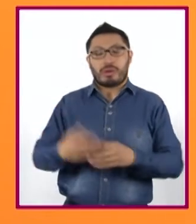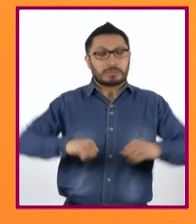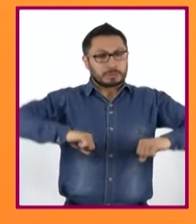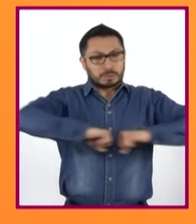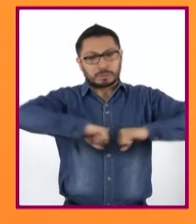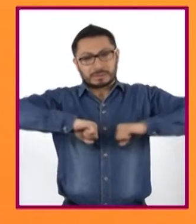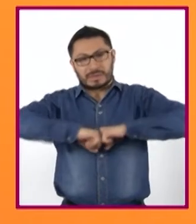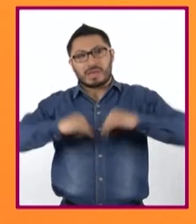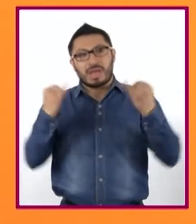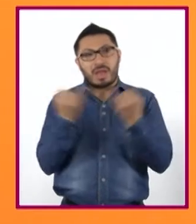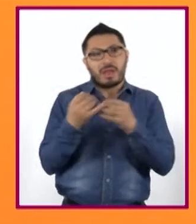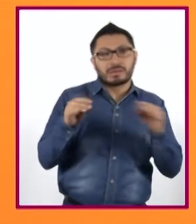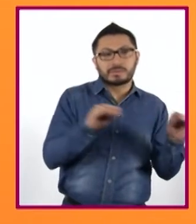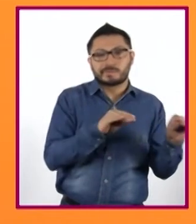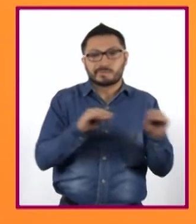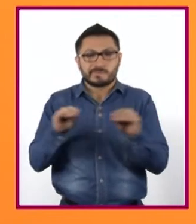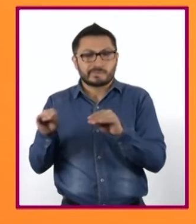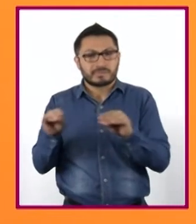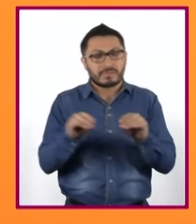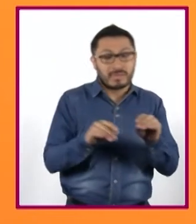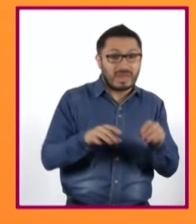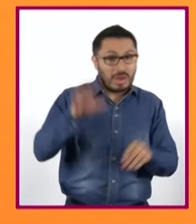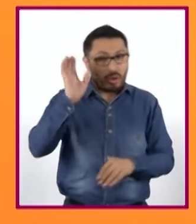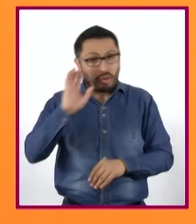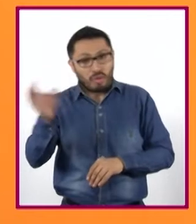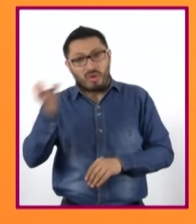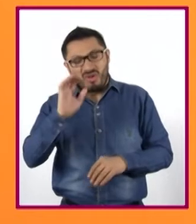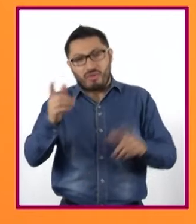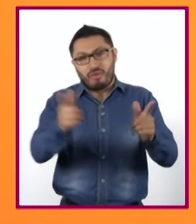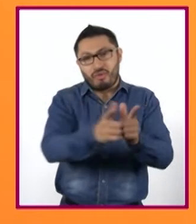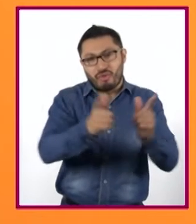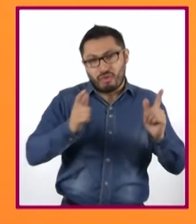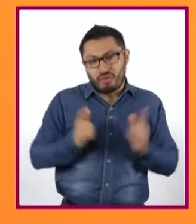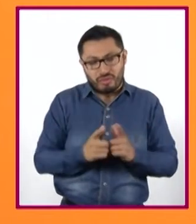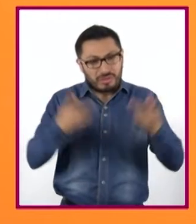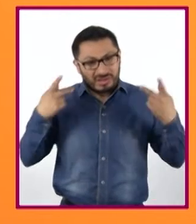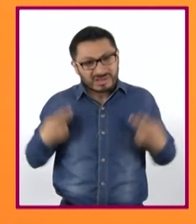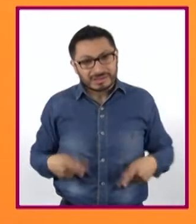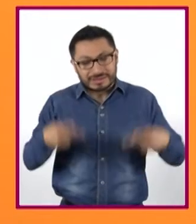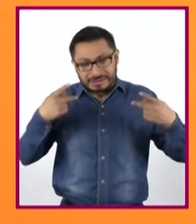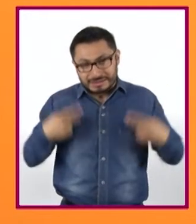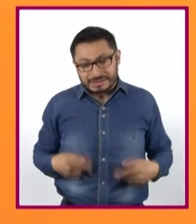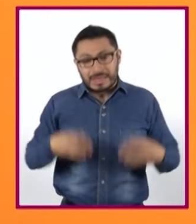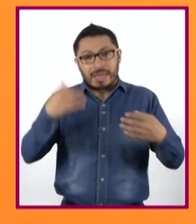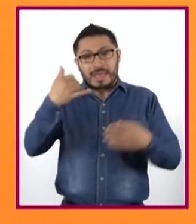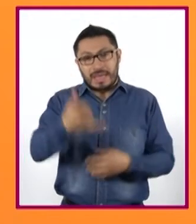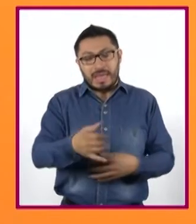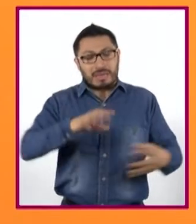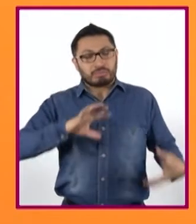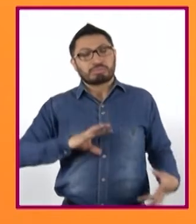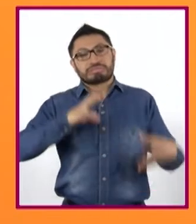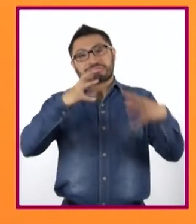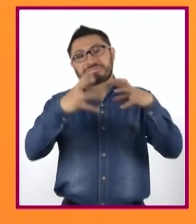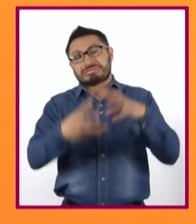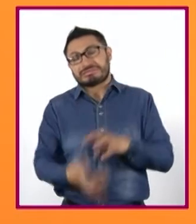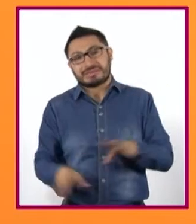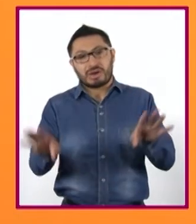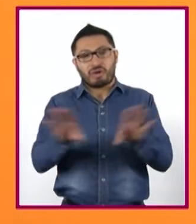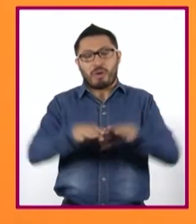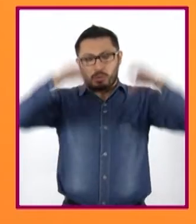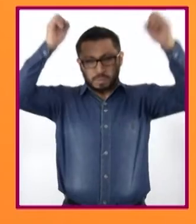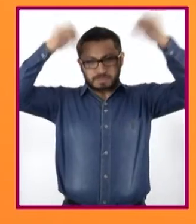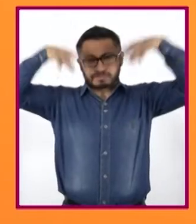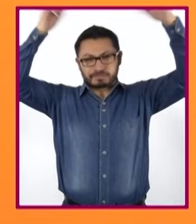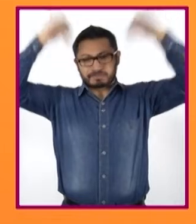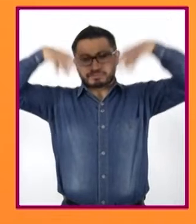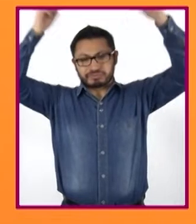se movieron de acuerdo con el movimiento de los grupos humanos y las condiciones climáticas, como la lluvia.